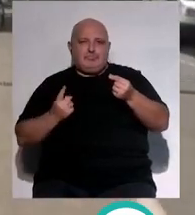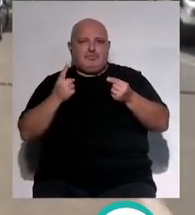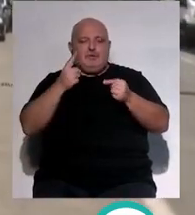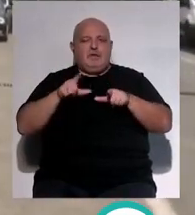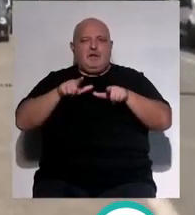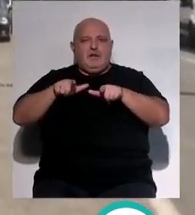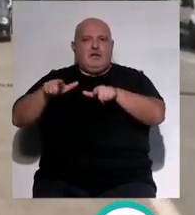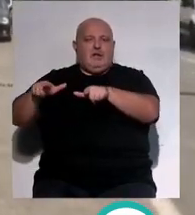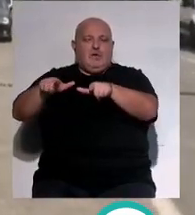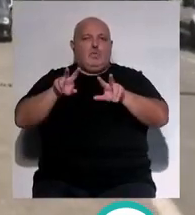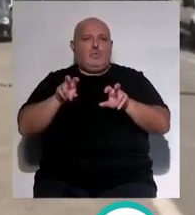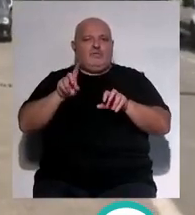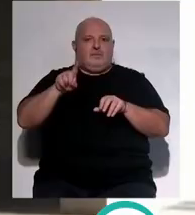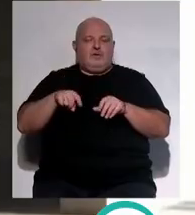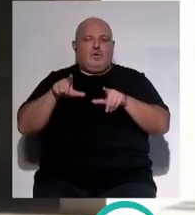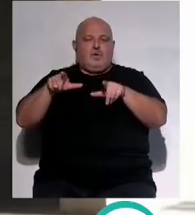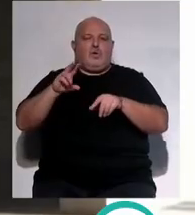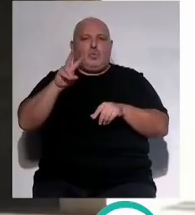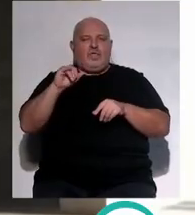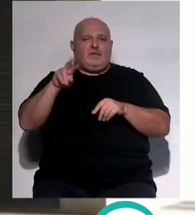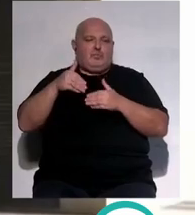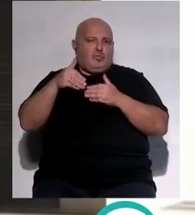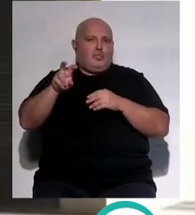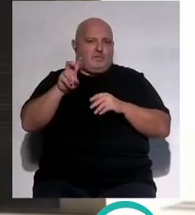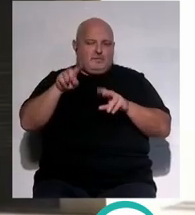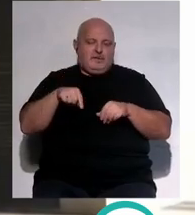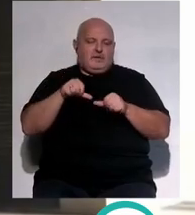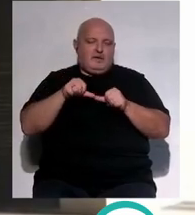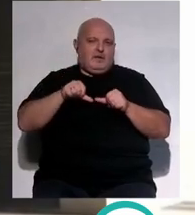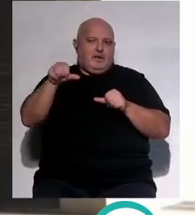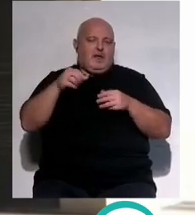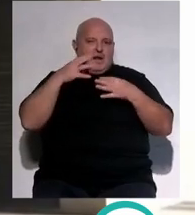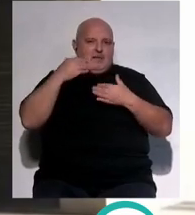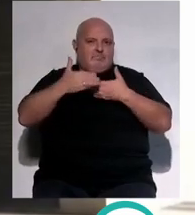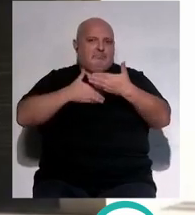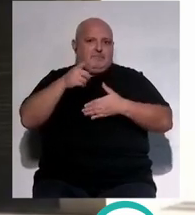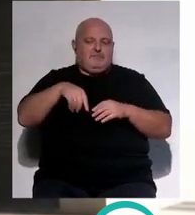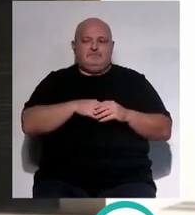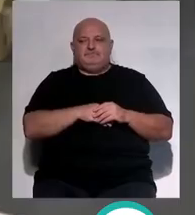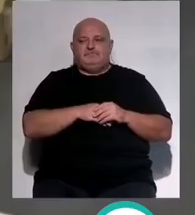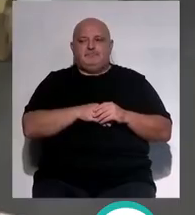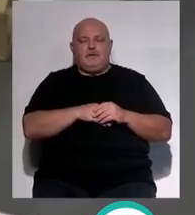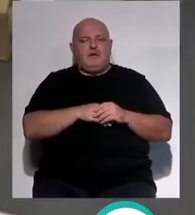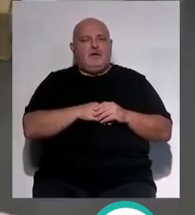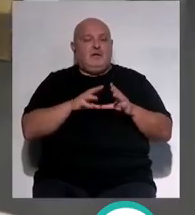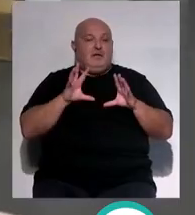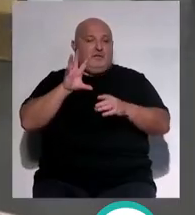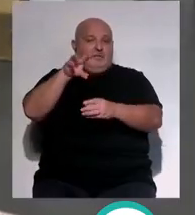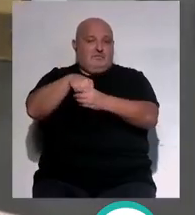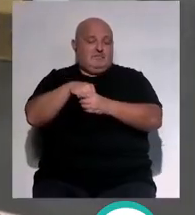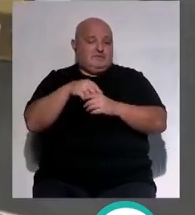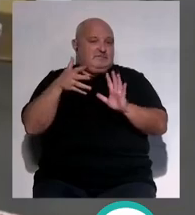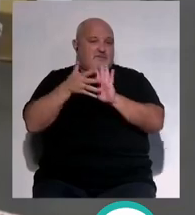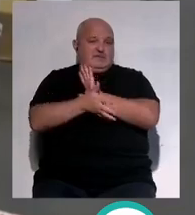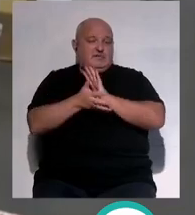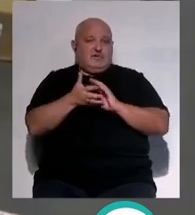bloque quirúrgico y de puesta en marcha de una unidad de cuidados intensivos eso ya es una realidad ¿Centraríais también entonces